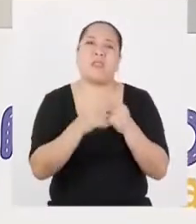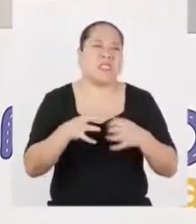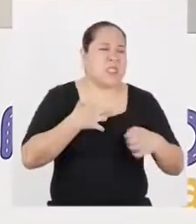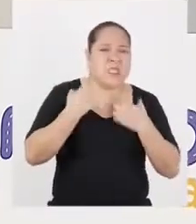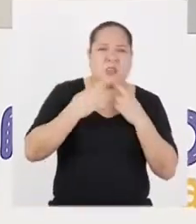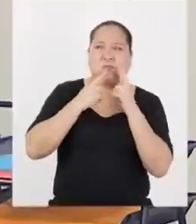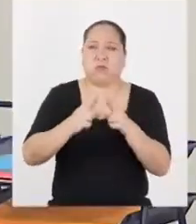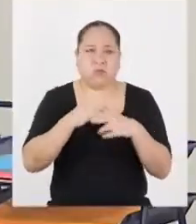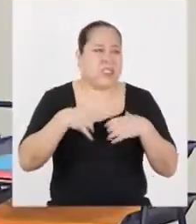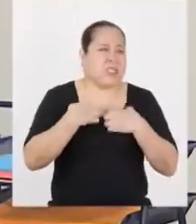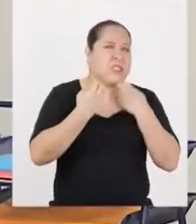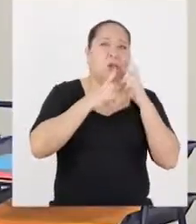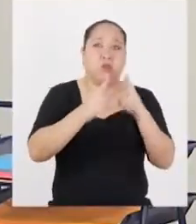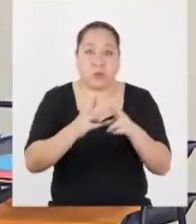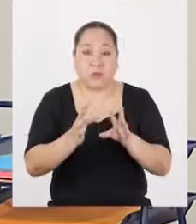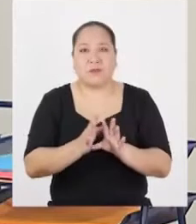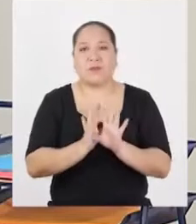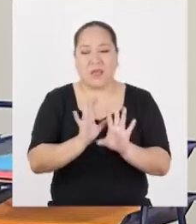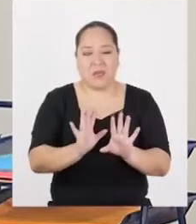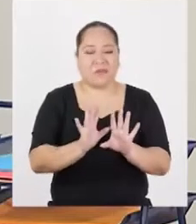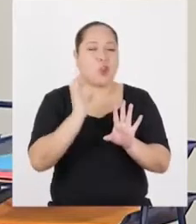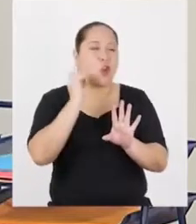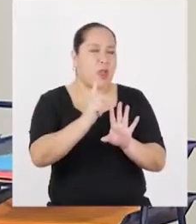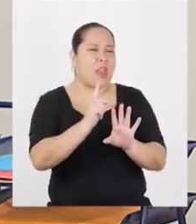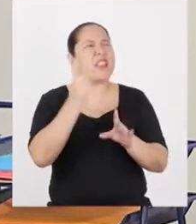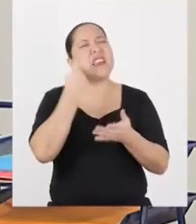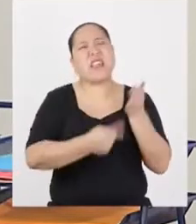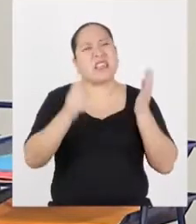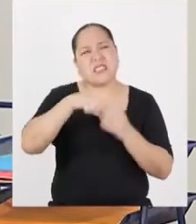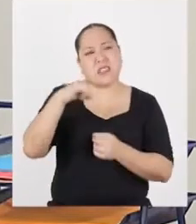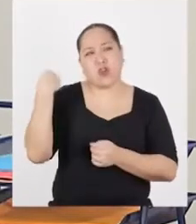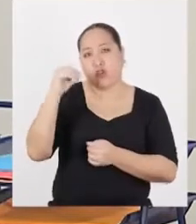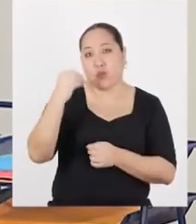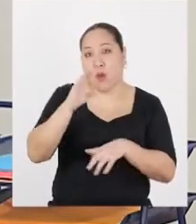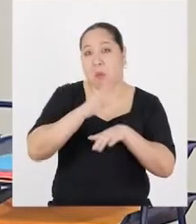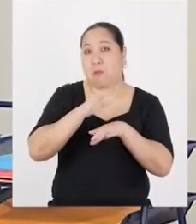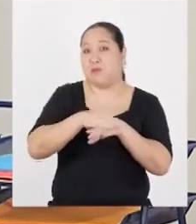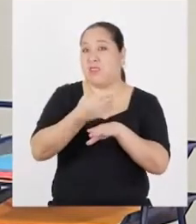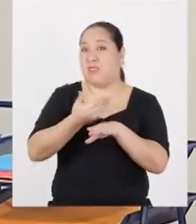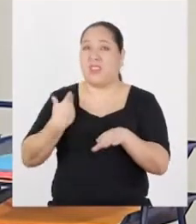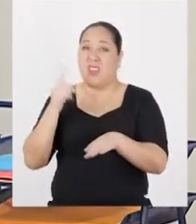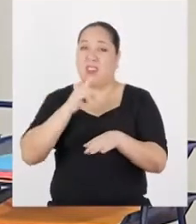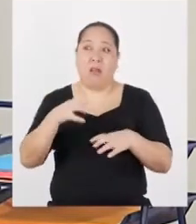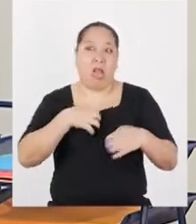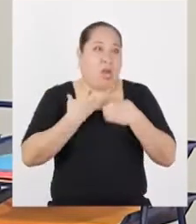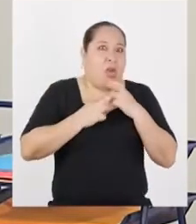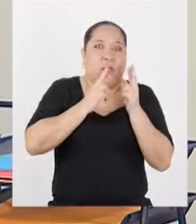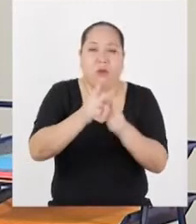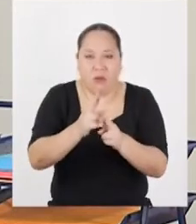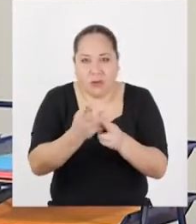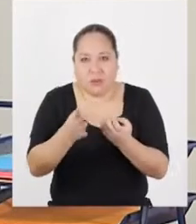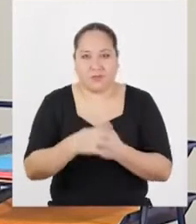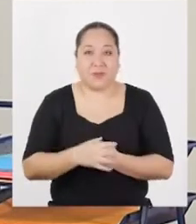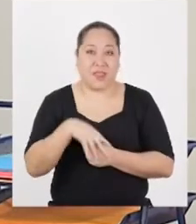de manera impulsiva. Bueno, ¿qué necesitan las y los adolescentes para prevenir el riesgo de actuar impulsivamente?